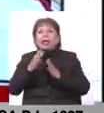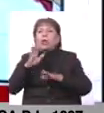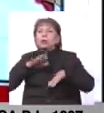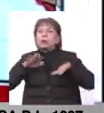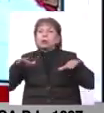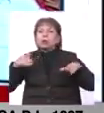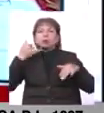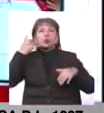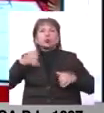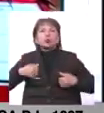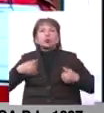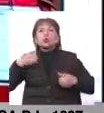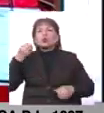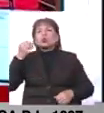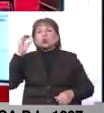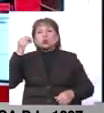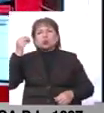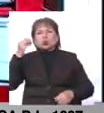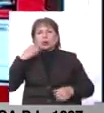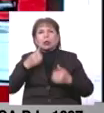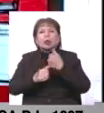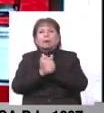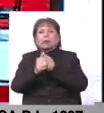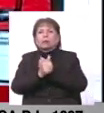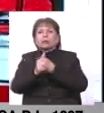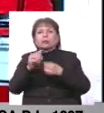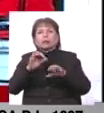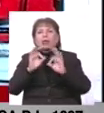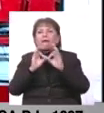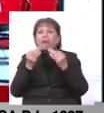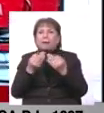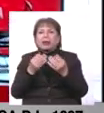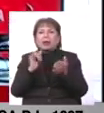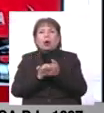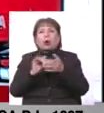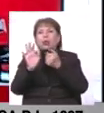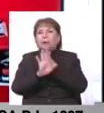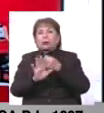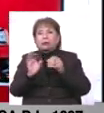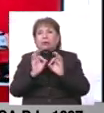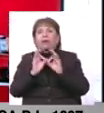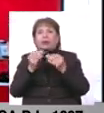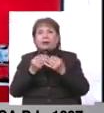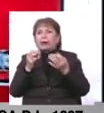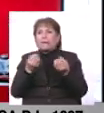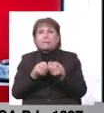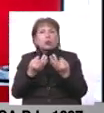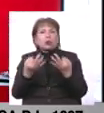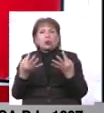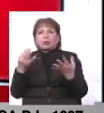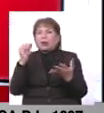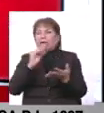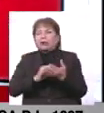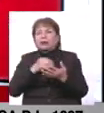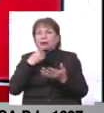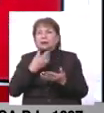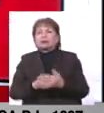niños y niñas adolescentes que se encuentran en riesgo de desprotección familiar o desprotección familiar, que muchas veces